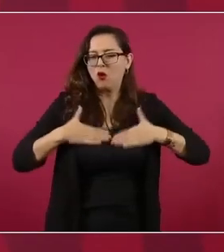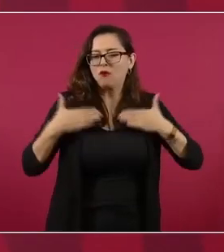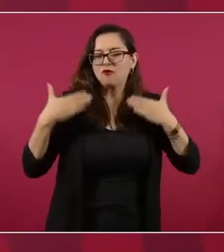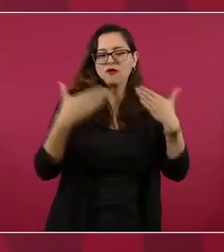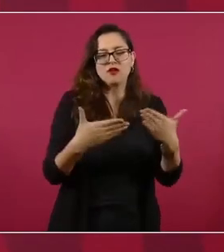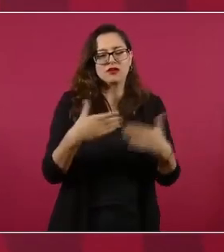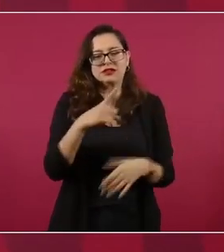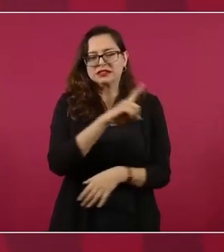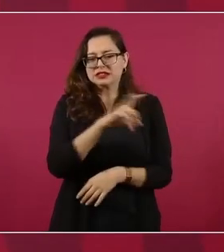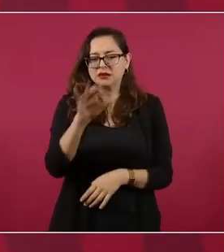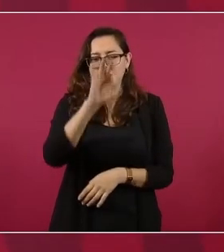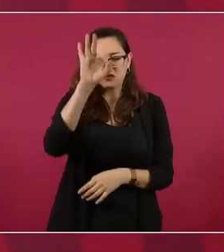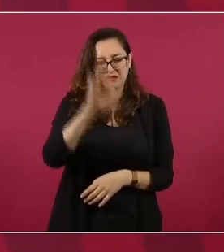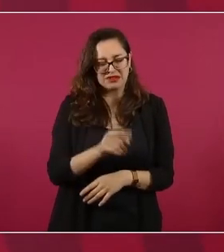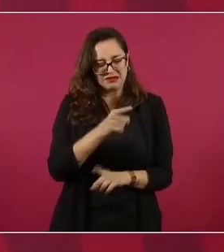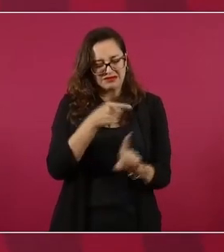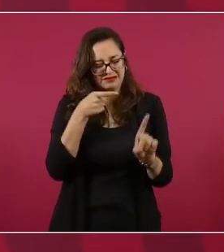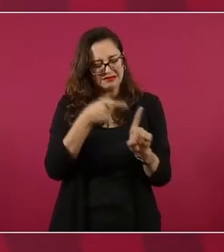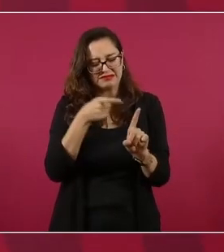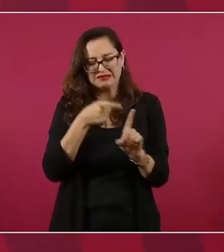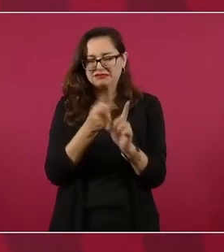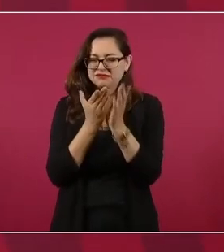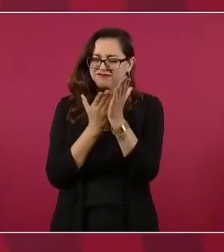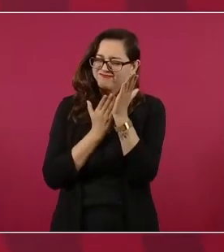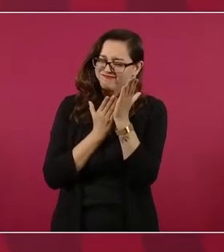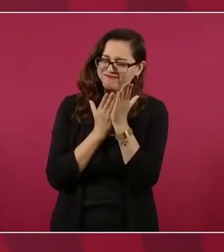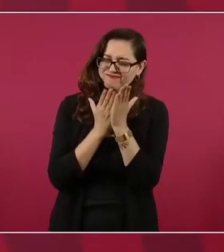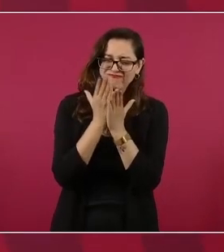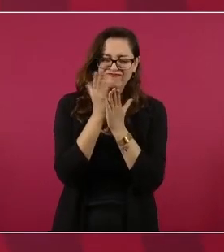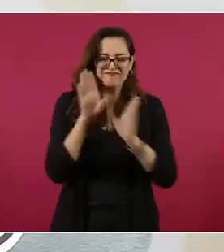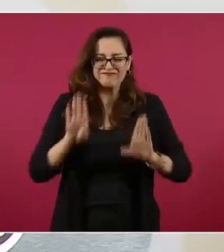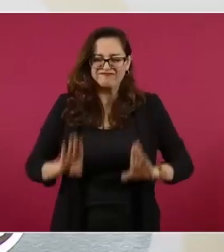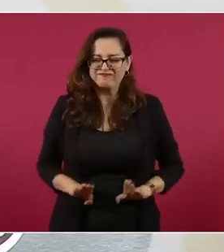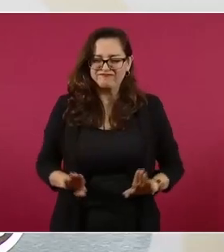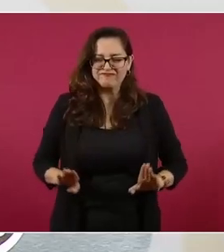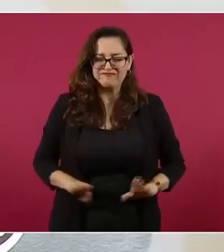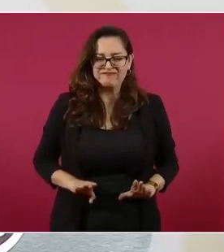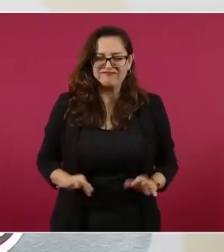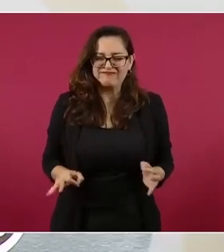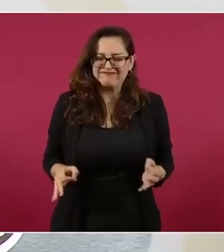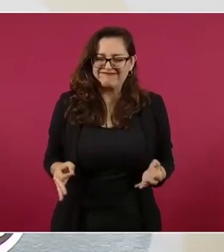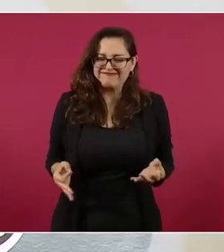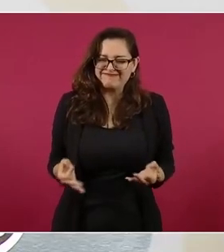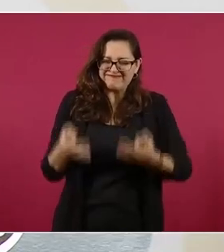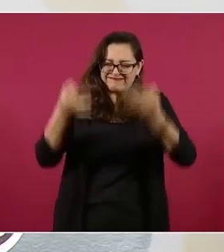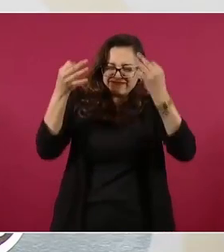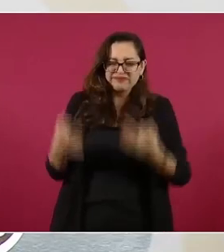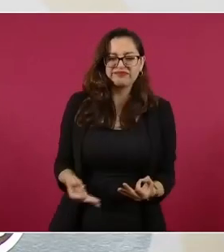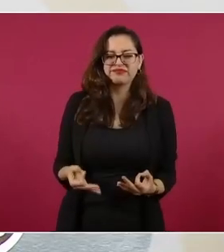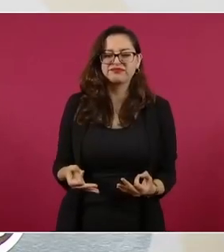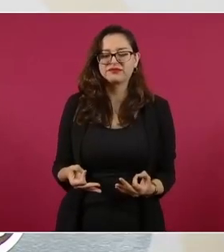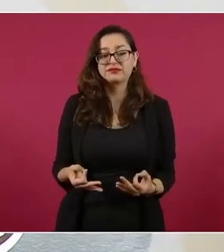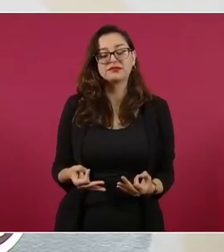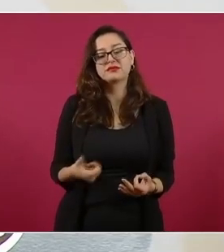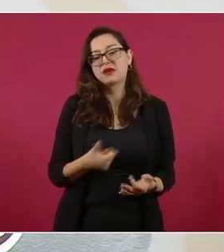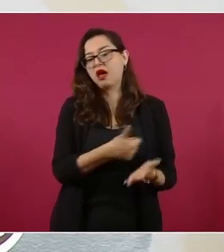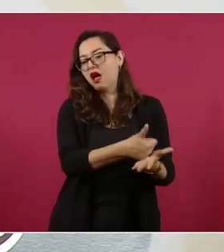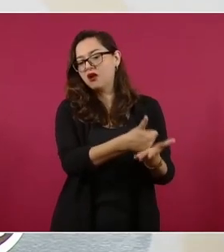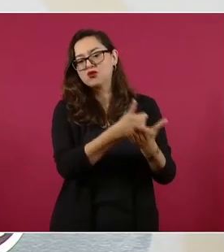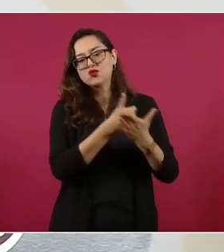recto, íntegro. Eso me ayuda mucho.